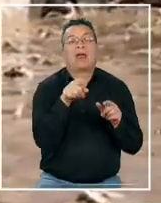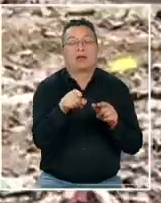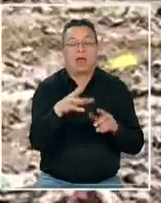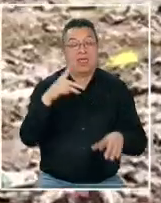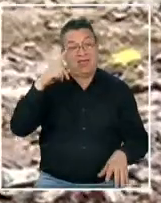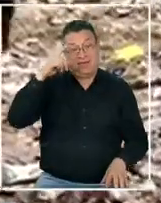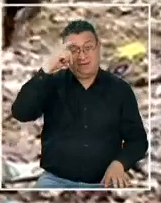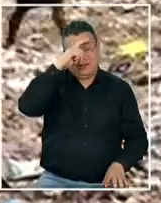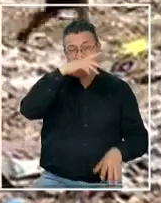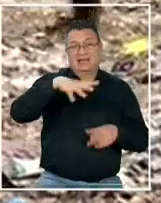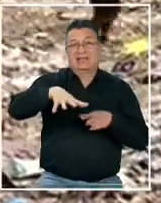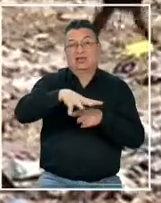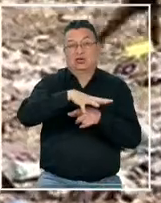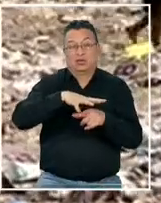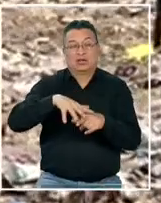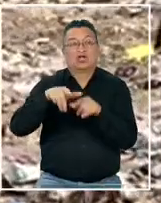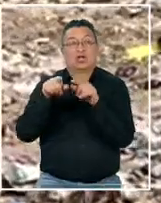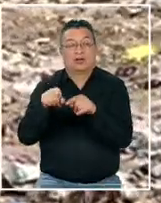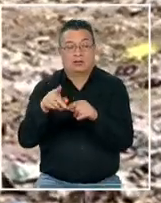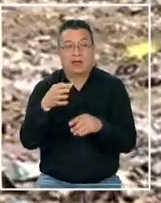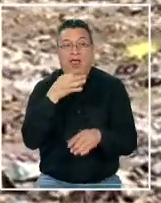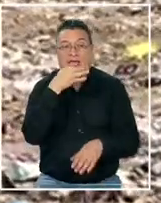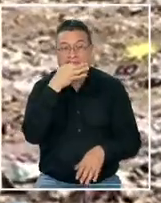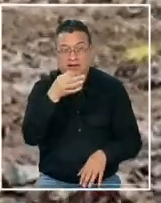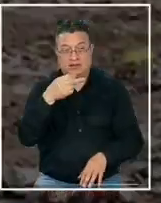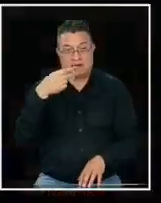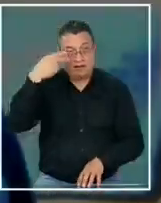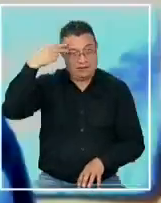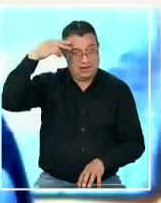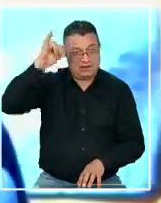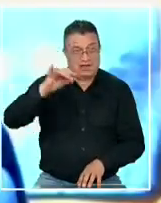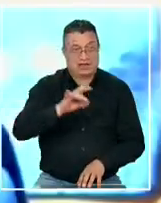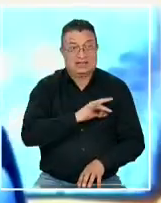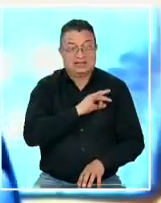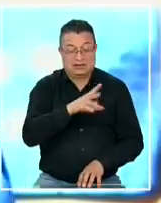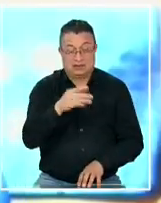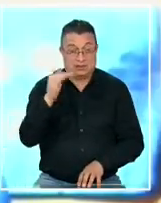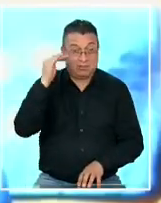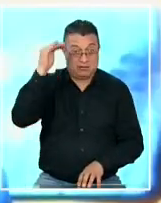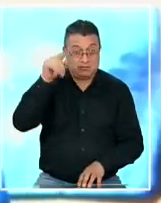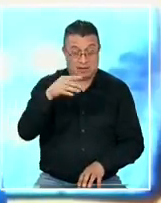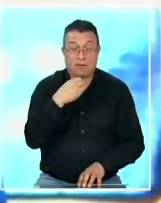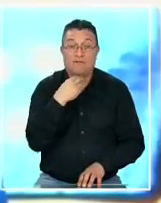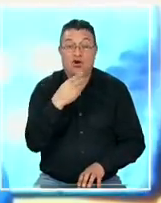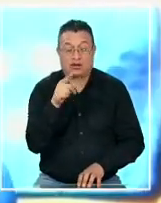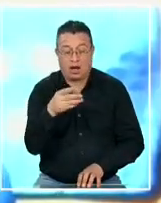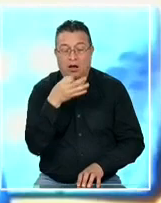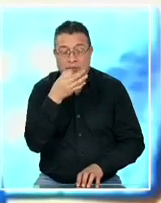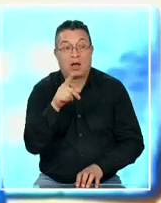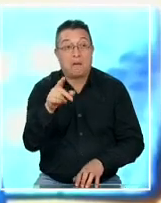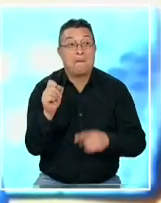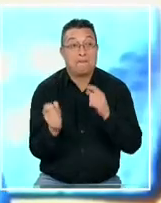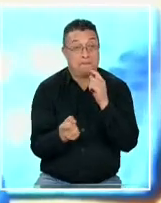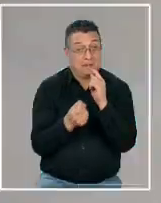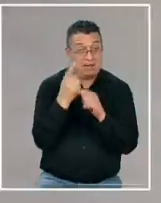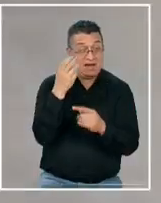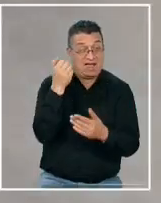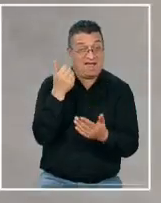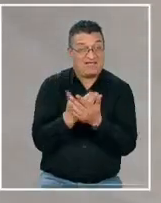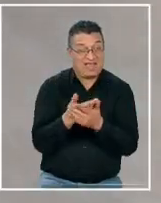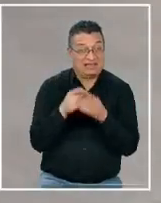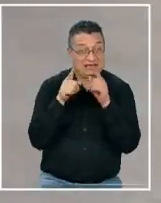lo cuenta 24 horas el vocero de la comunidad haitiana en Chile William Pierre no es primera vez que se está viendo